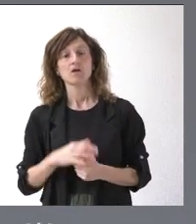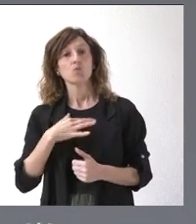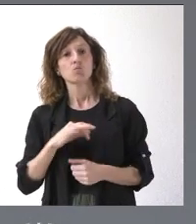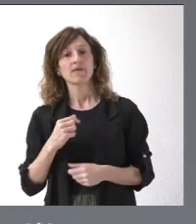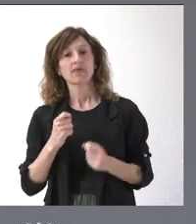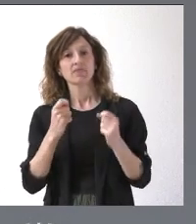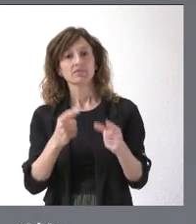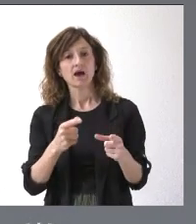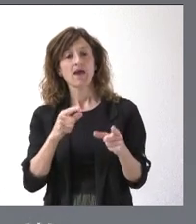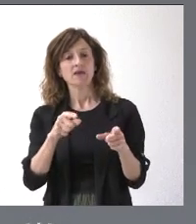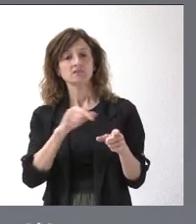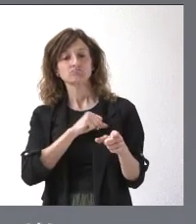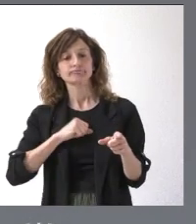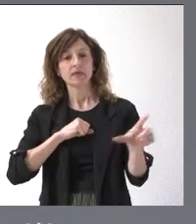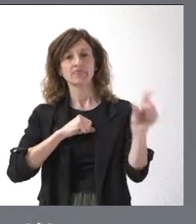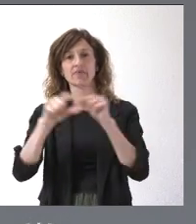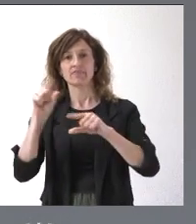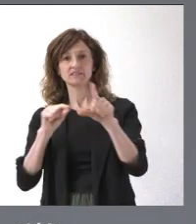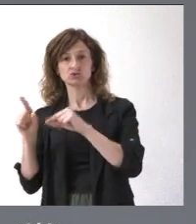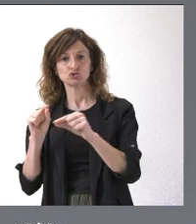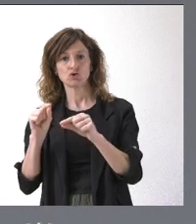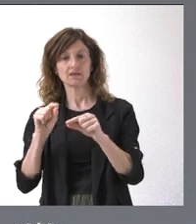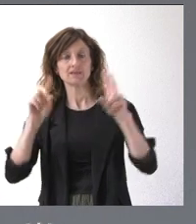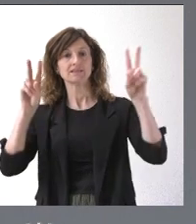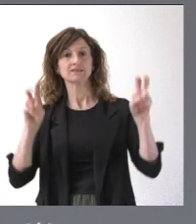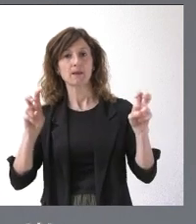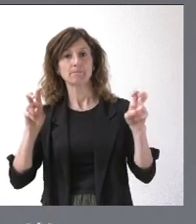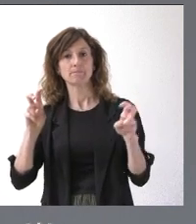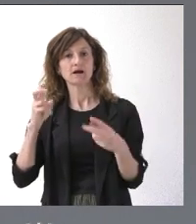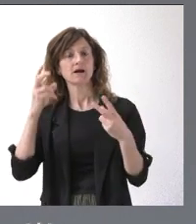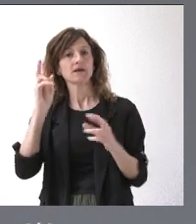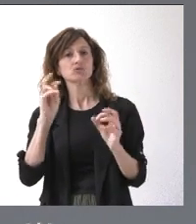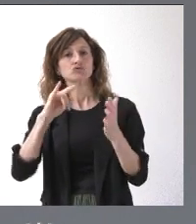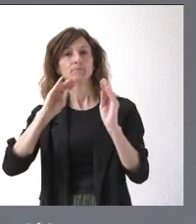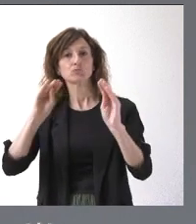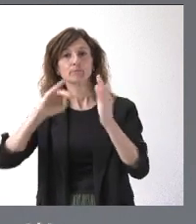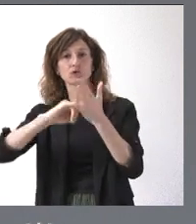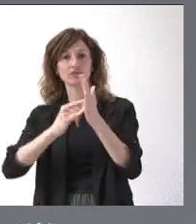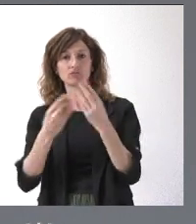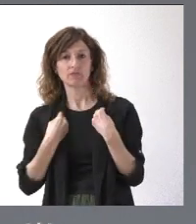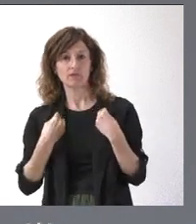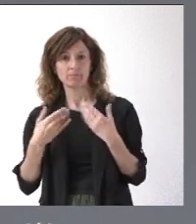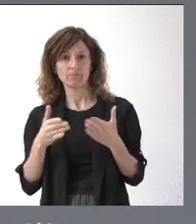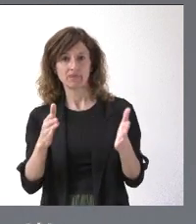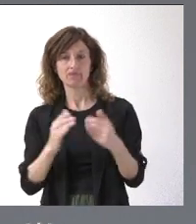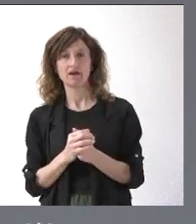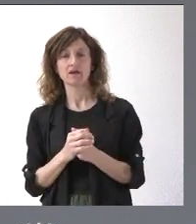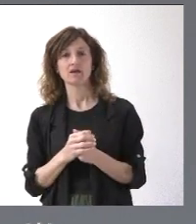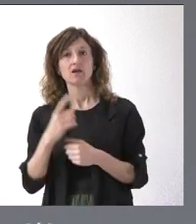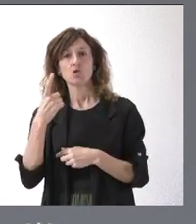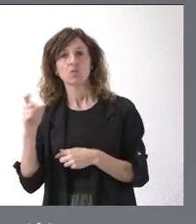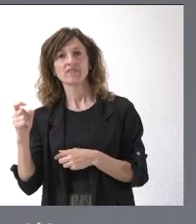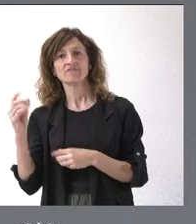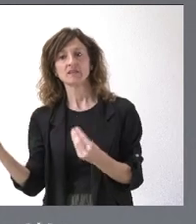las tomas de sus propias decisiones en el marco de lo que es su proyecto de vida, sin necesidad de la